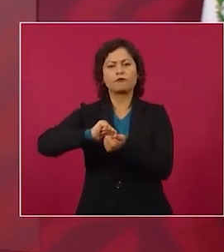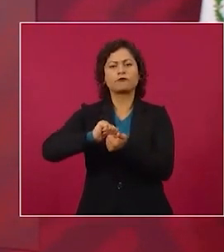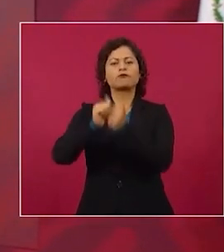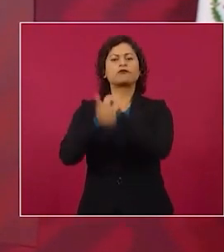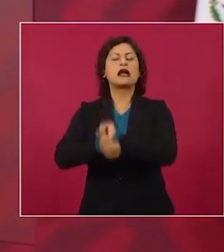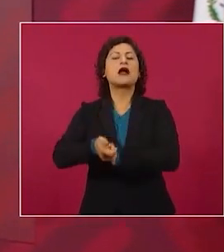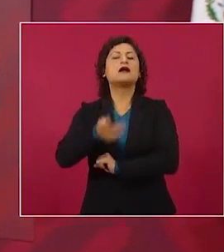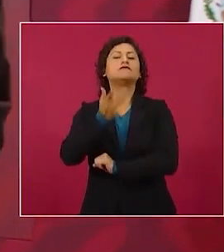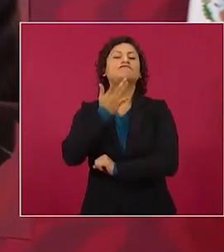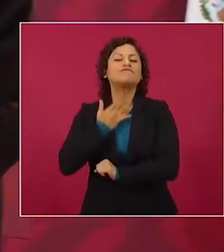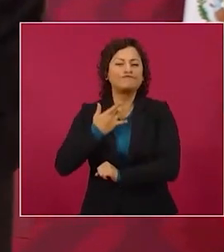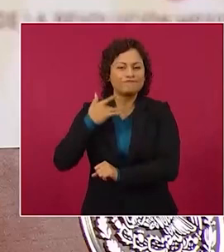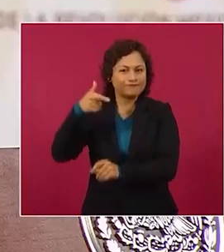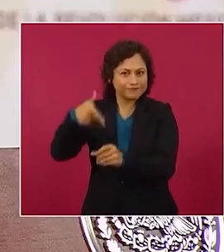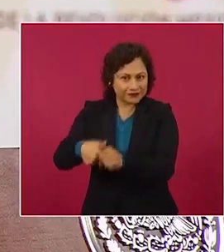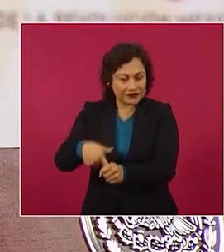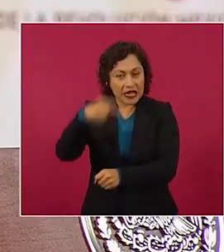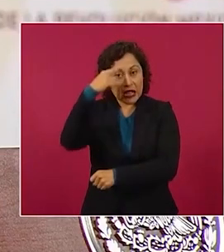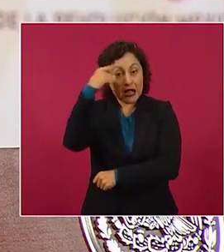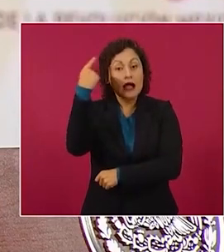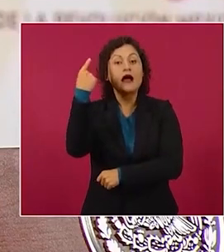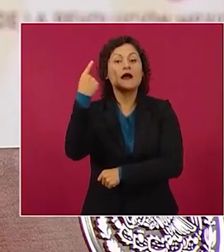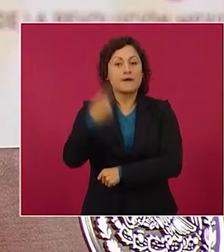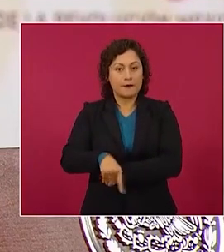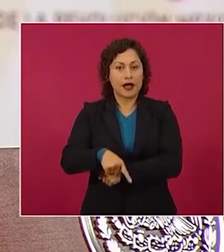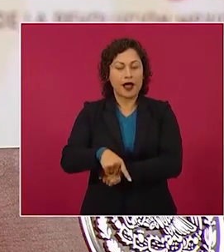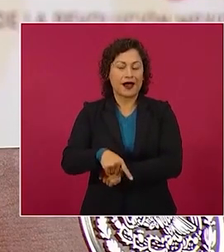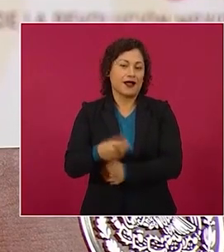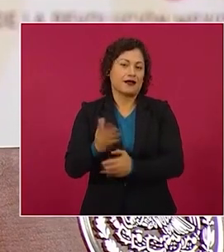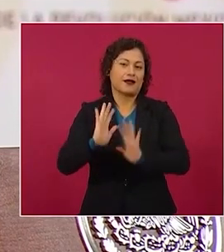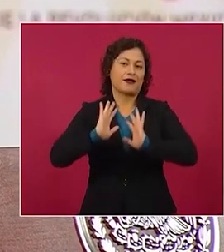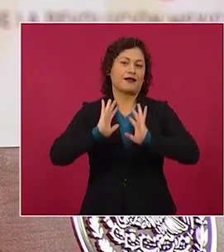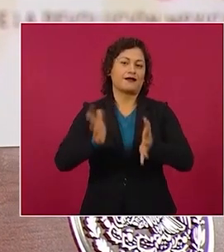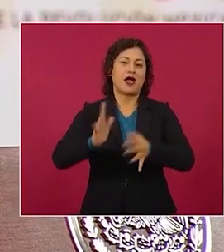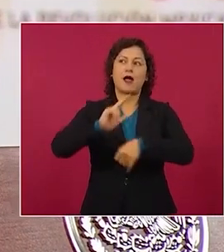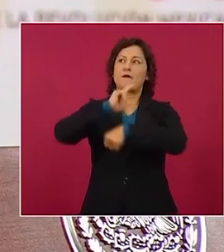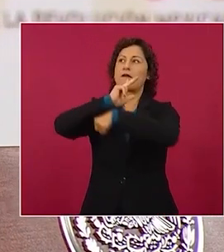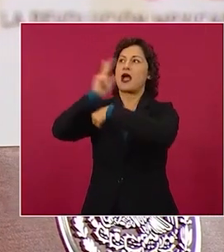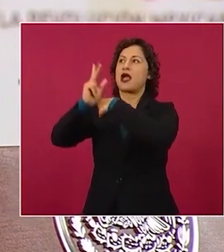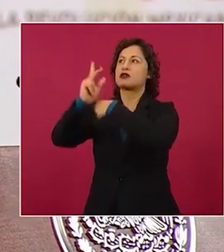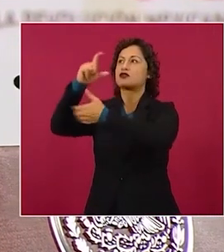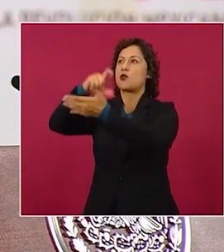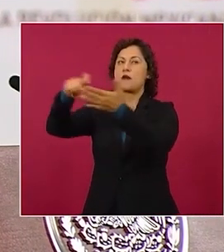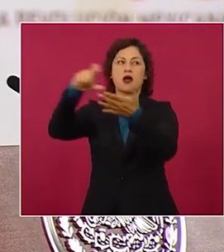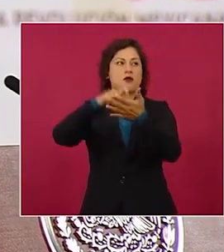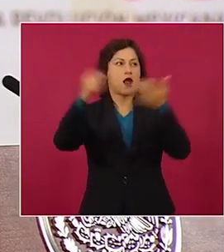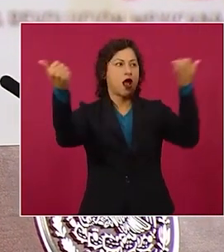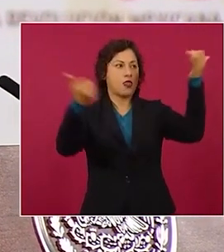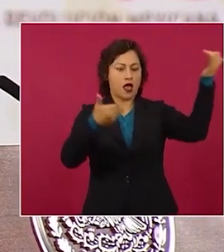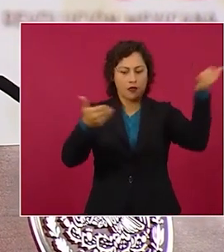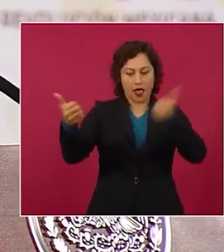dejar de importar gasolinas y diésel.